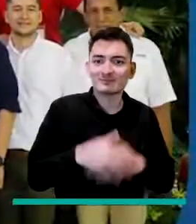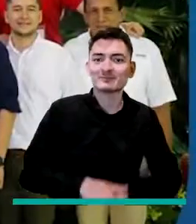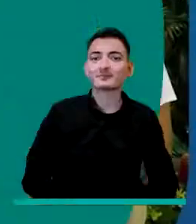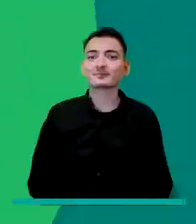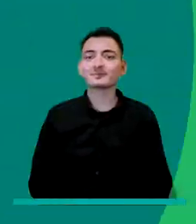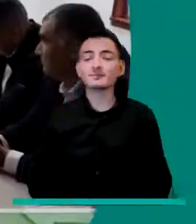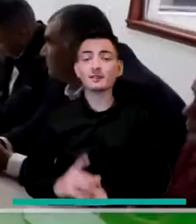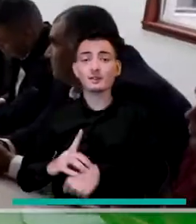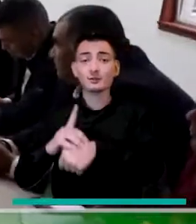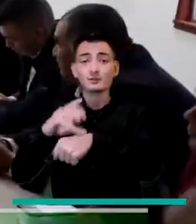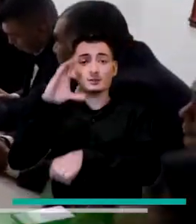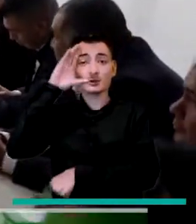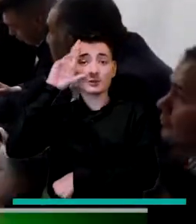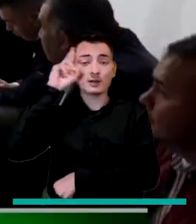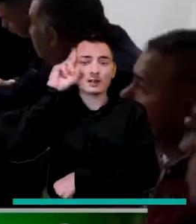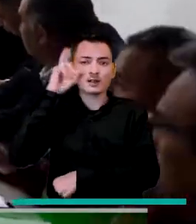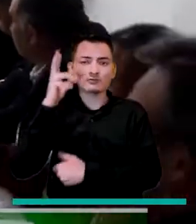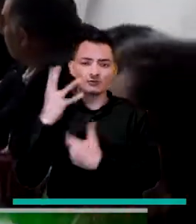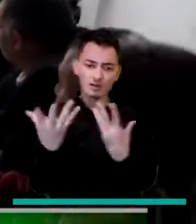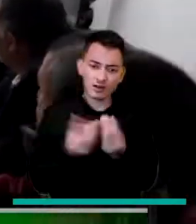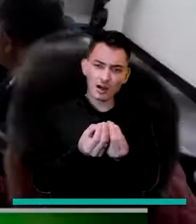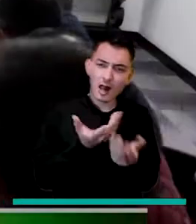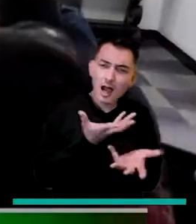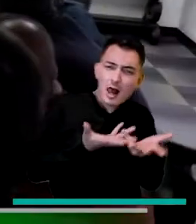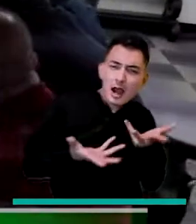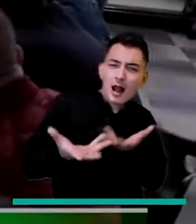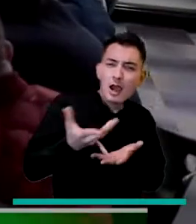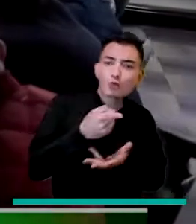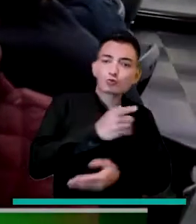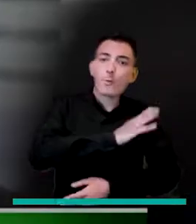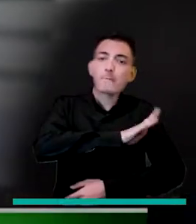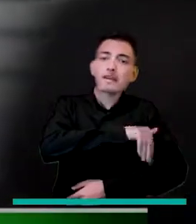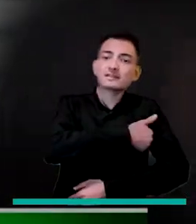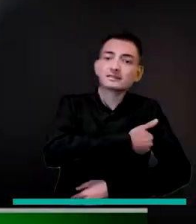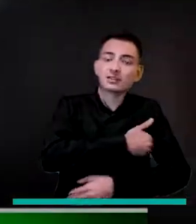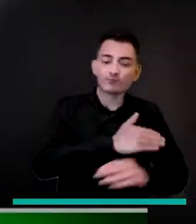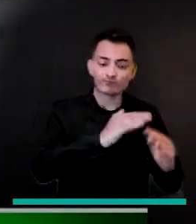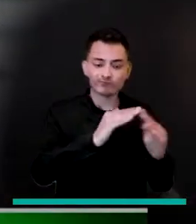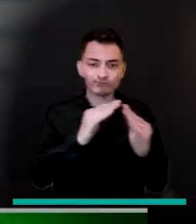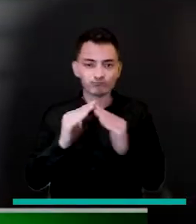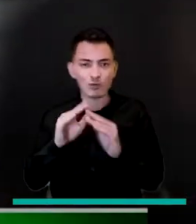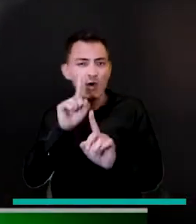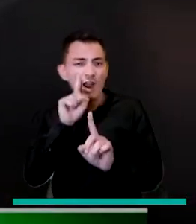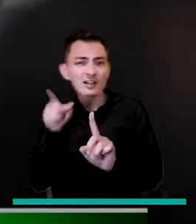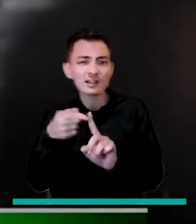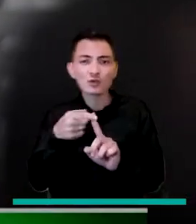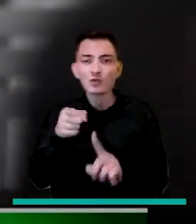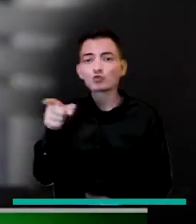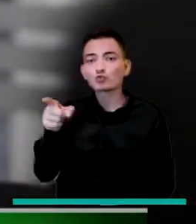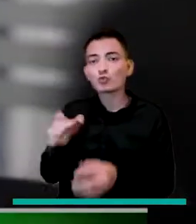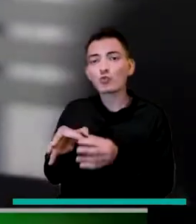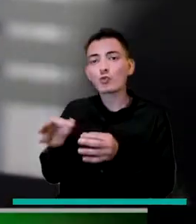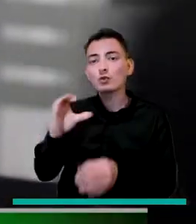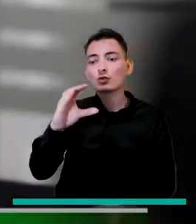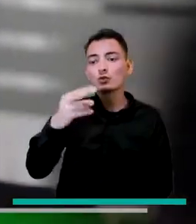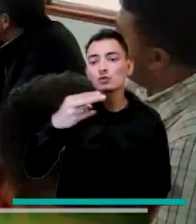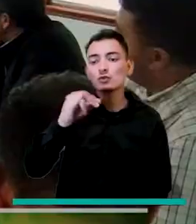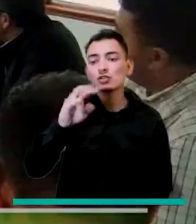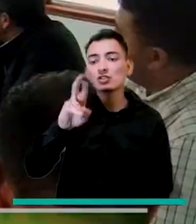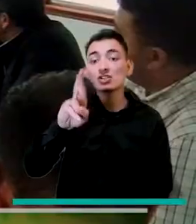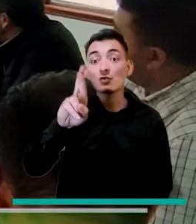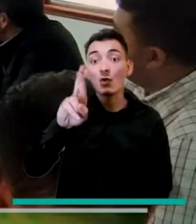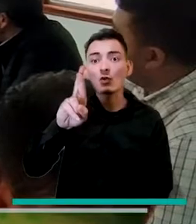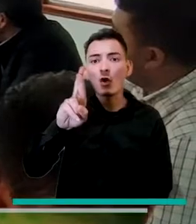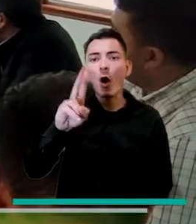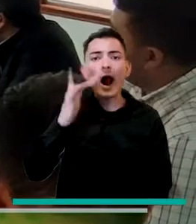El gobernador Ramiro Barragán lidera reunión con el Ministerio de Hacienda sobre los recursos de la hidroeléctrica de Chibor que